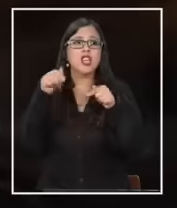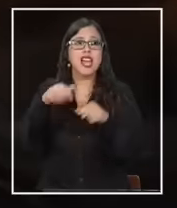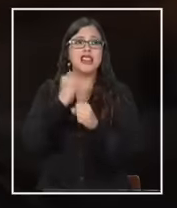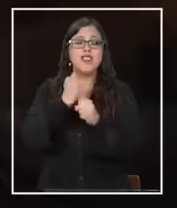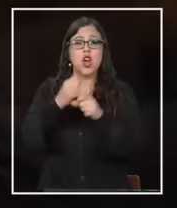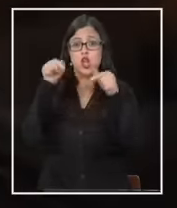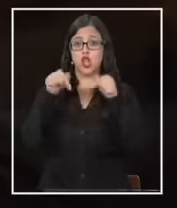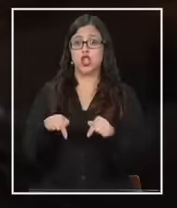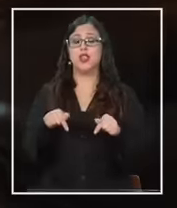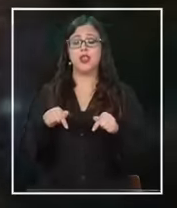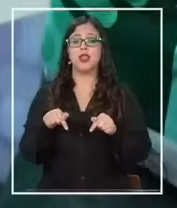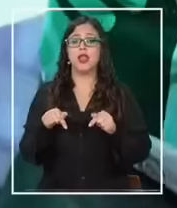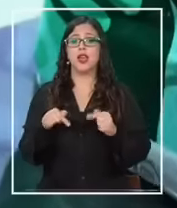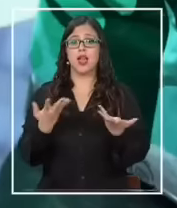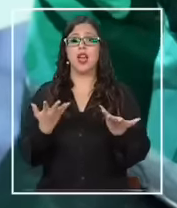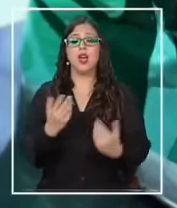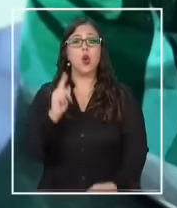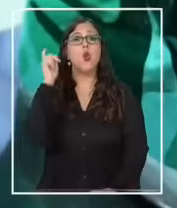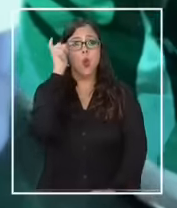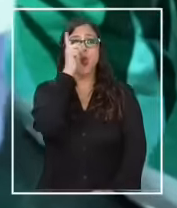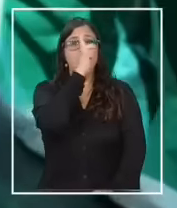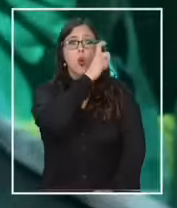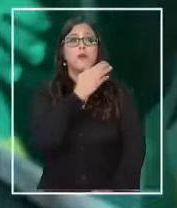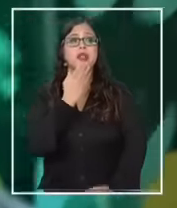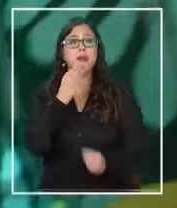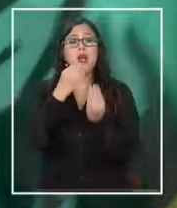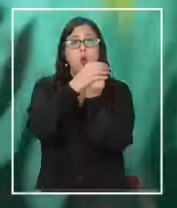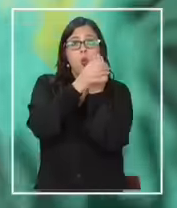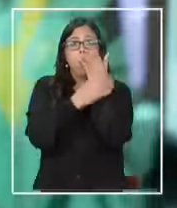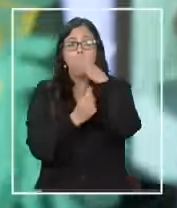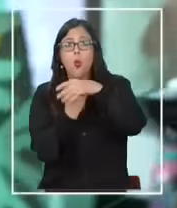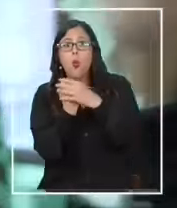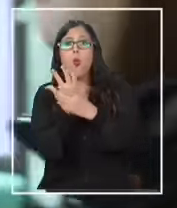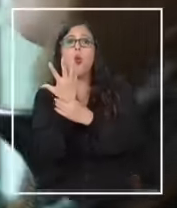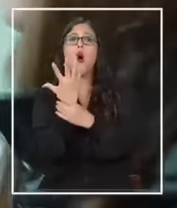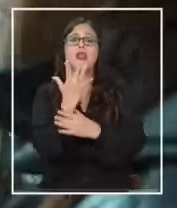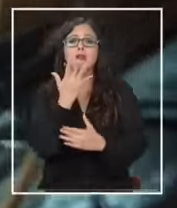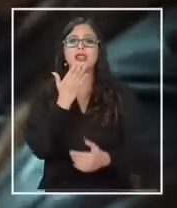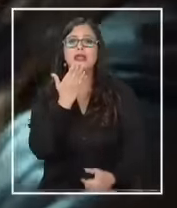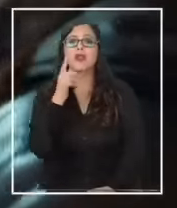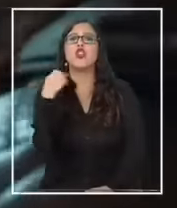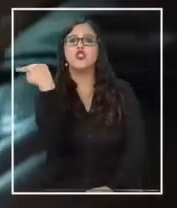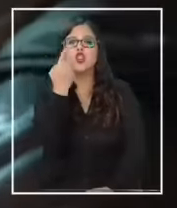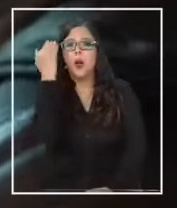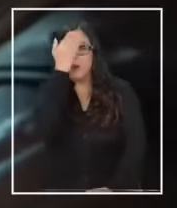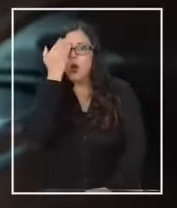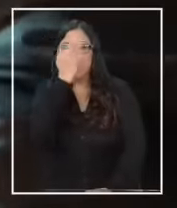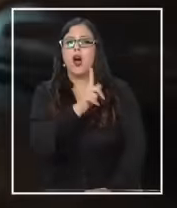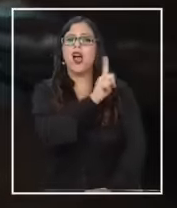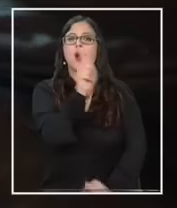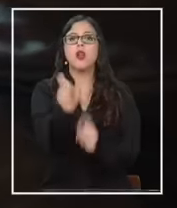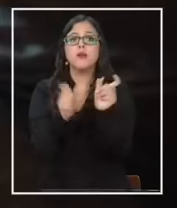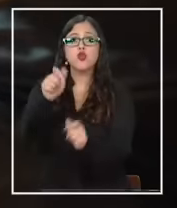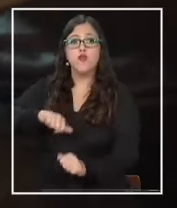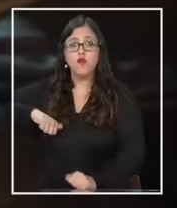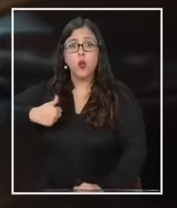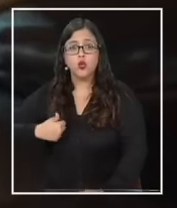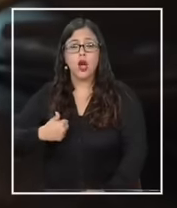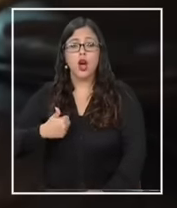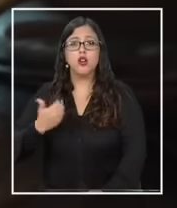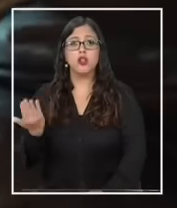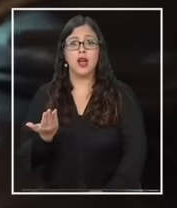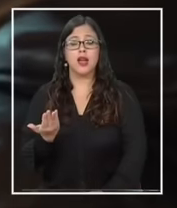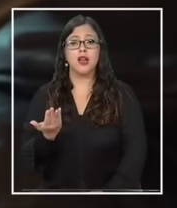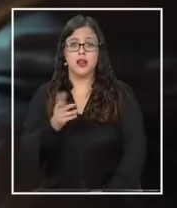hoy día es súper dura también les damos guantes porque estamos también preocupados de que cada voluntario tenga su